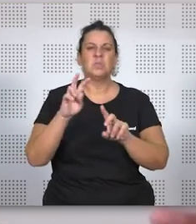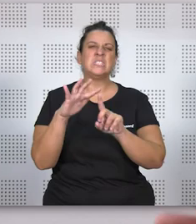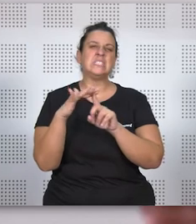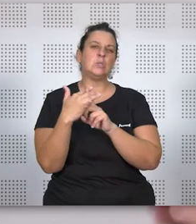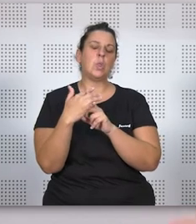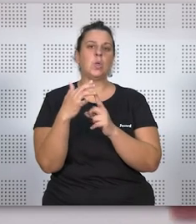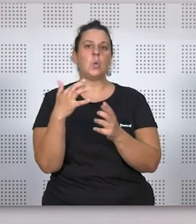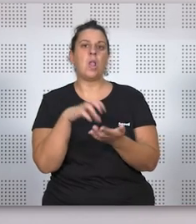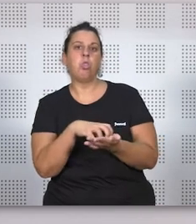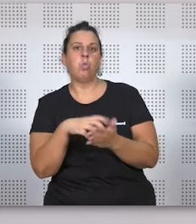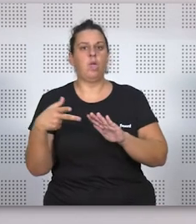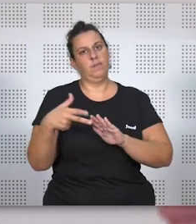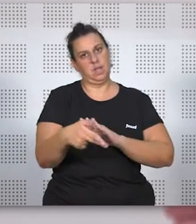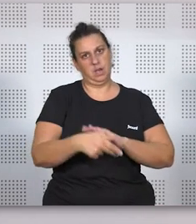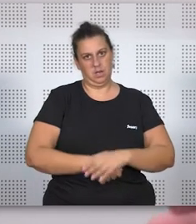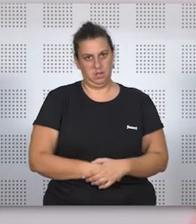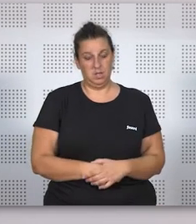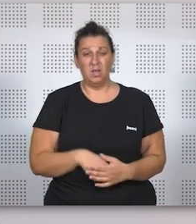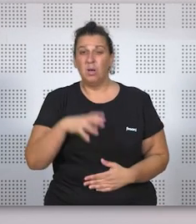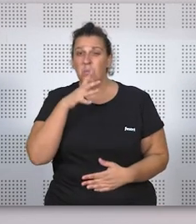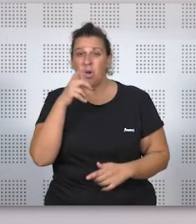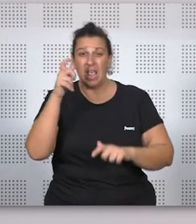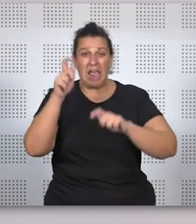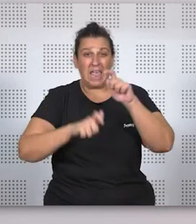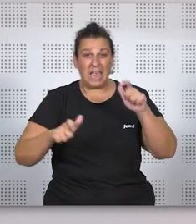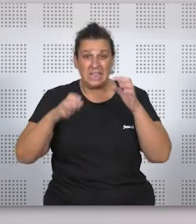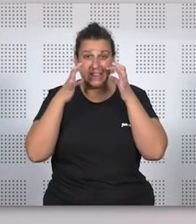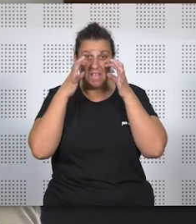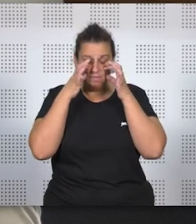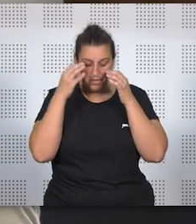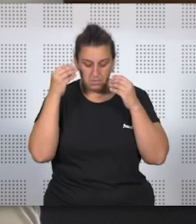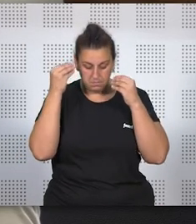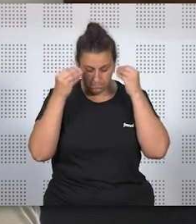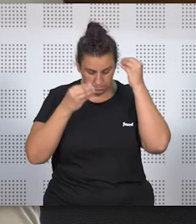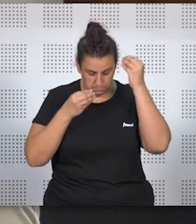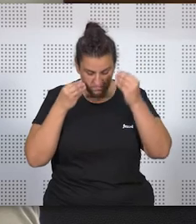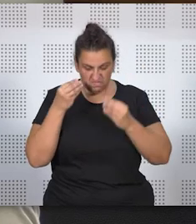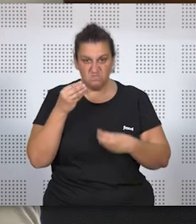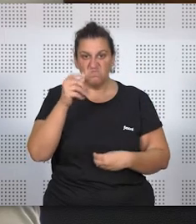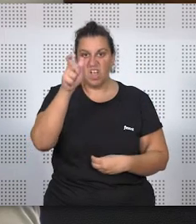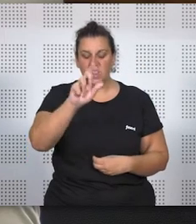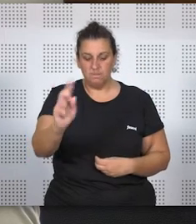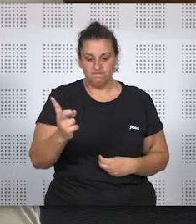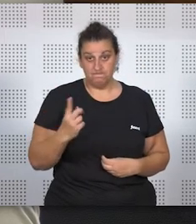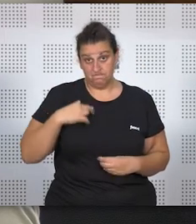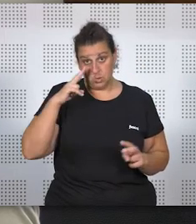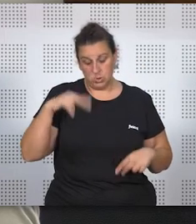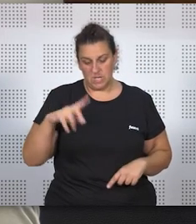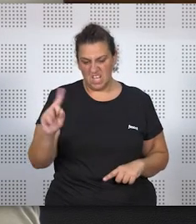poco de incertidumbre, porque es mucha la gente que realmente se hace la misma pregunta y que vienen a la notaría con esta